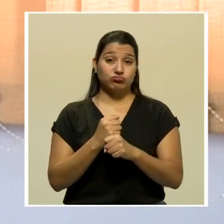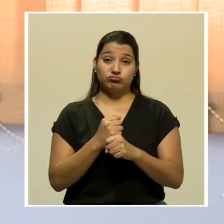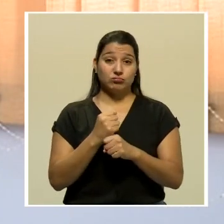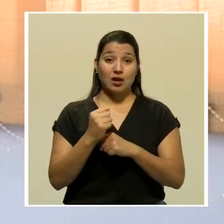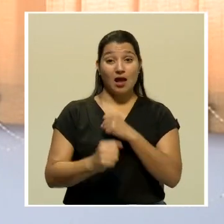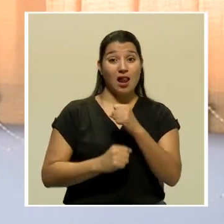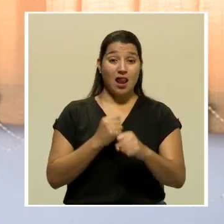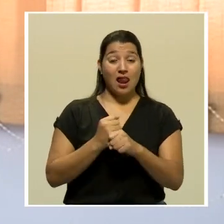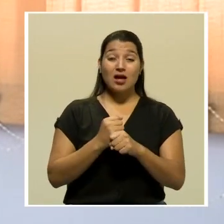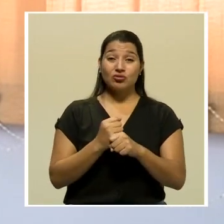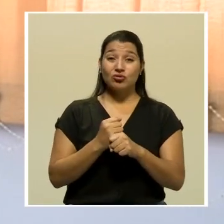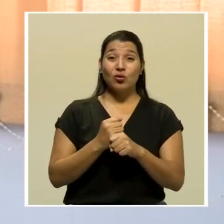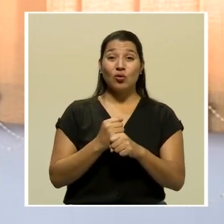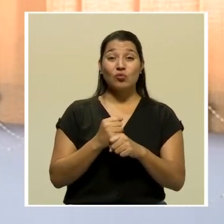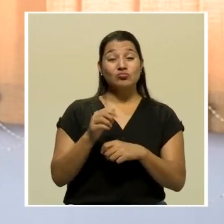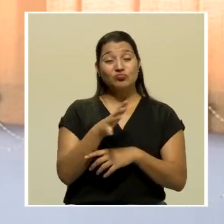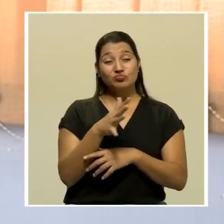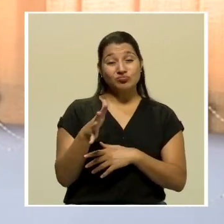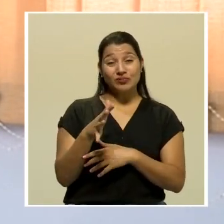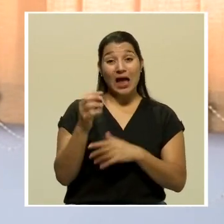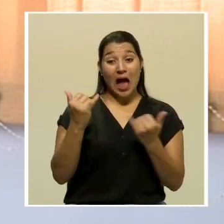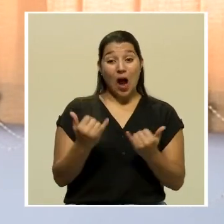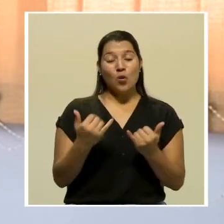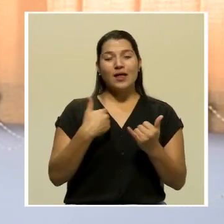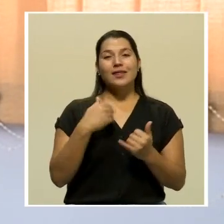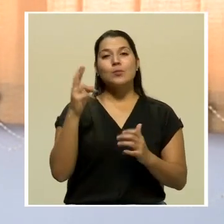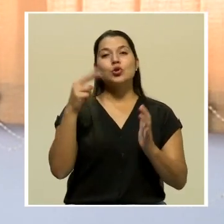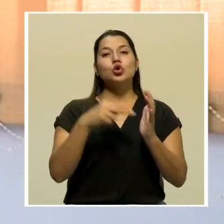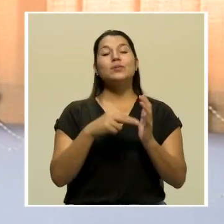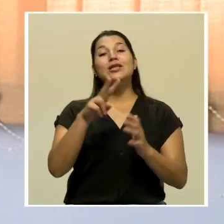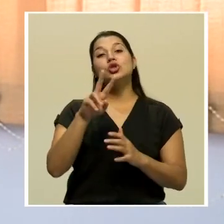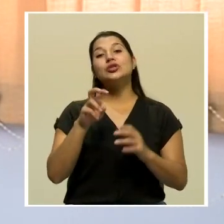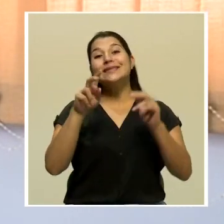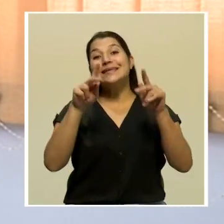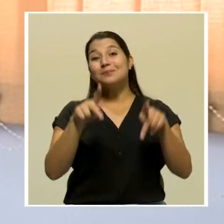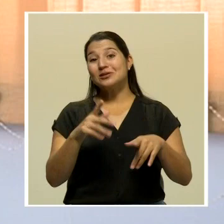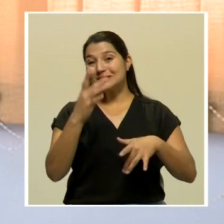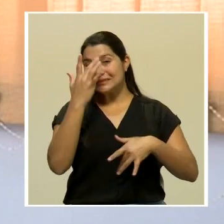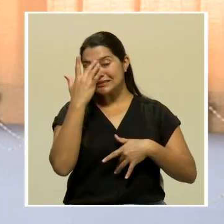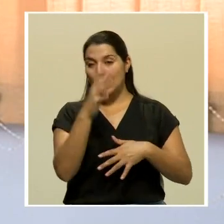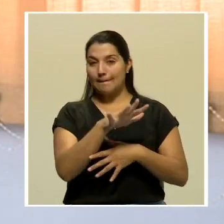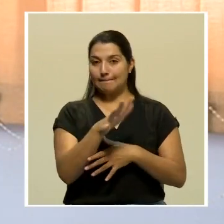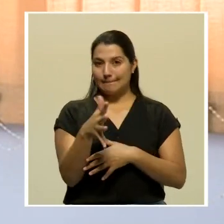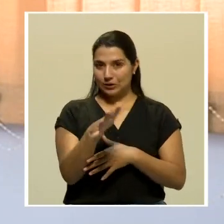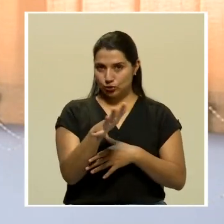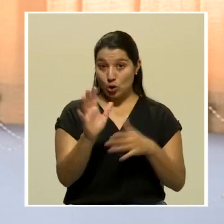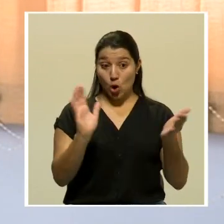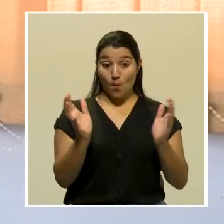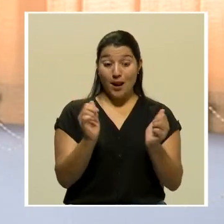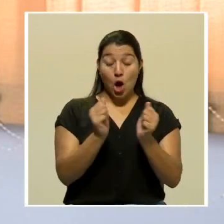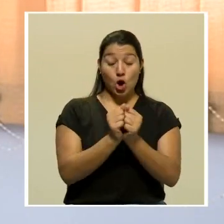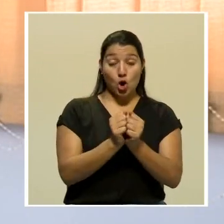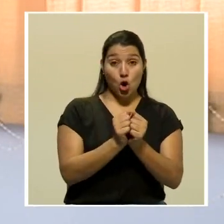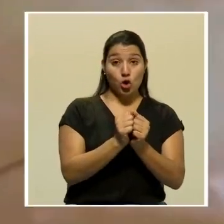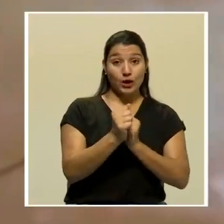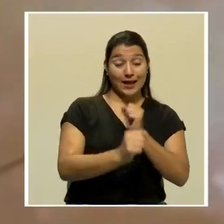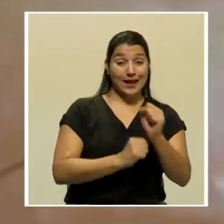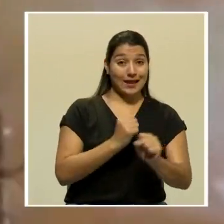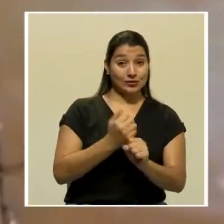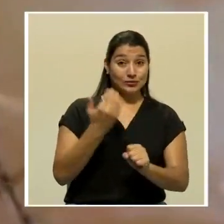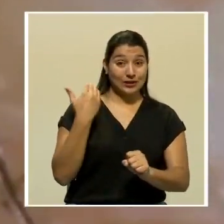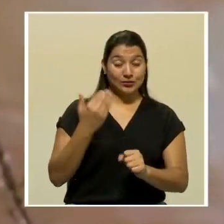alguna manera. En este momento tenemos alrededor de 2.200 casos más o menos por encima de lo que tuvimos en el mismo periodo del año anterior.